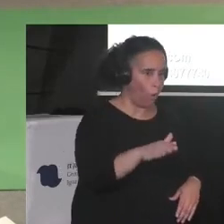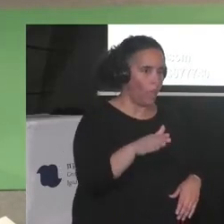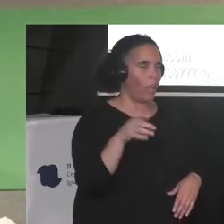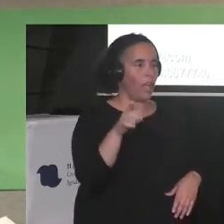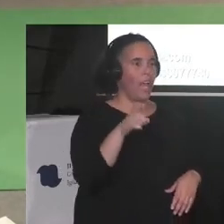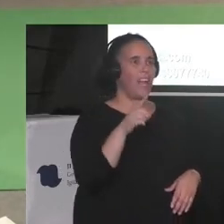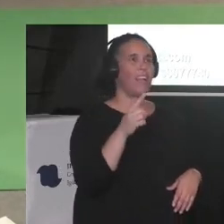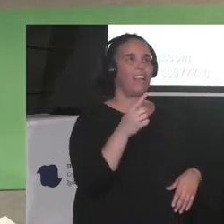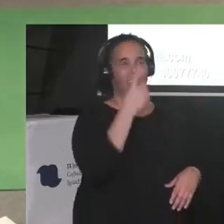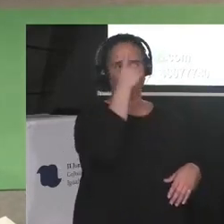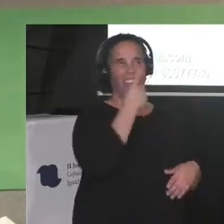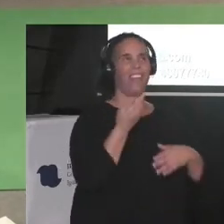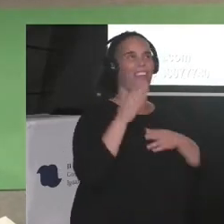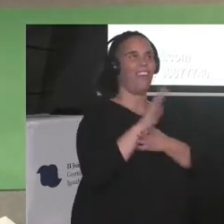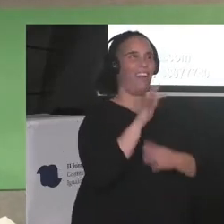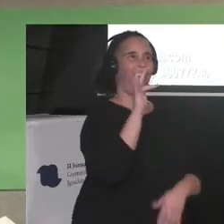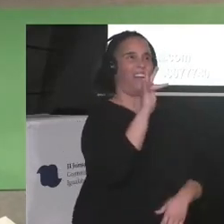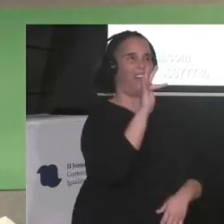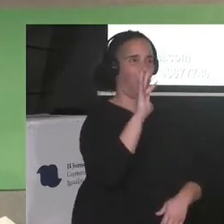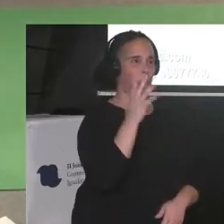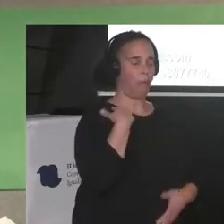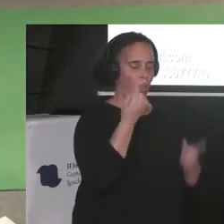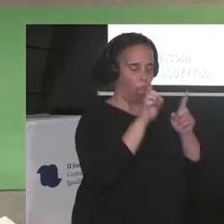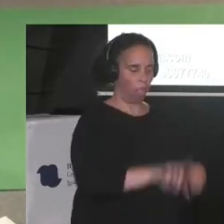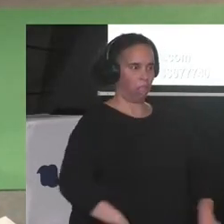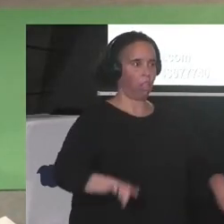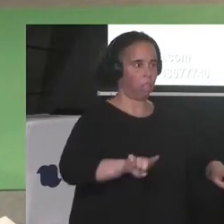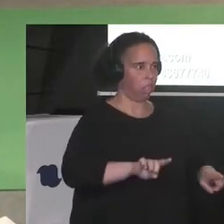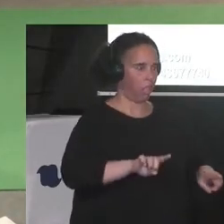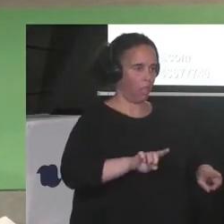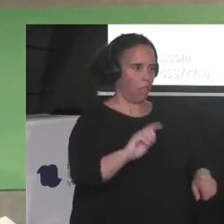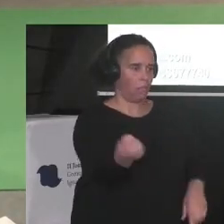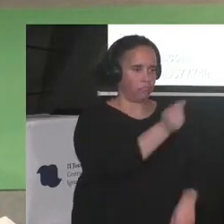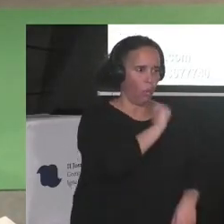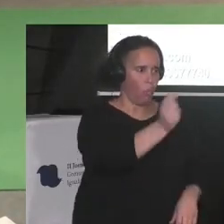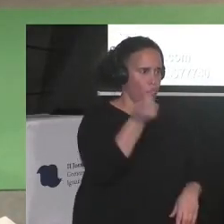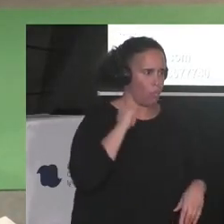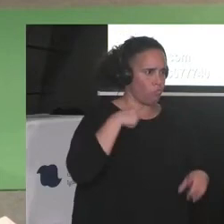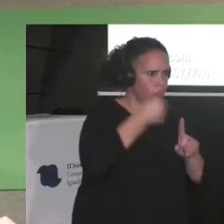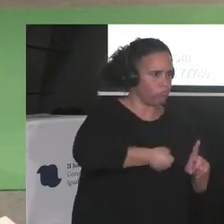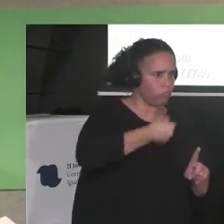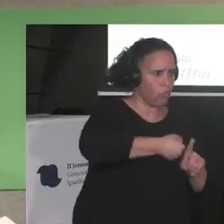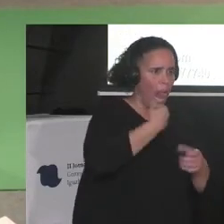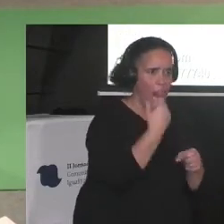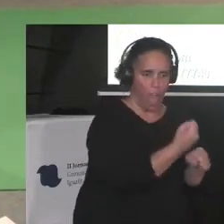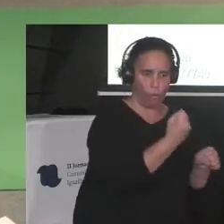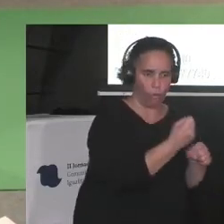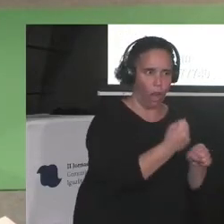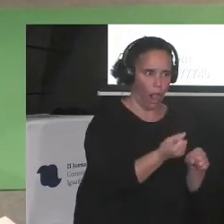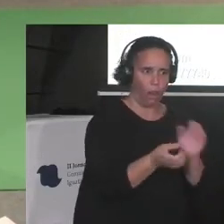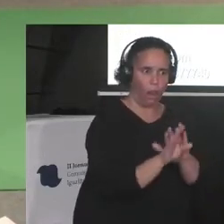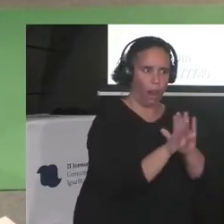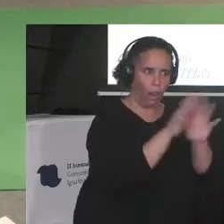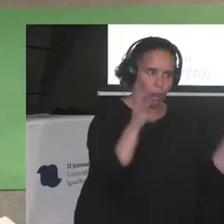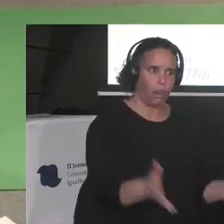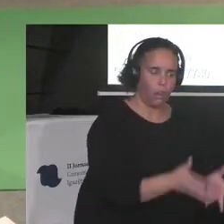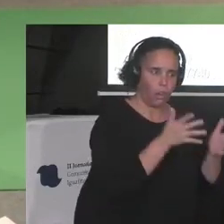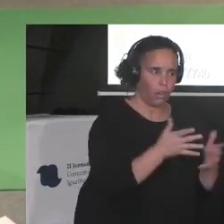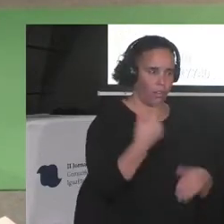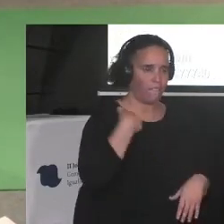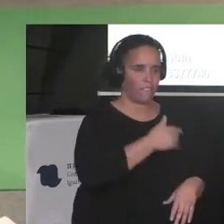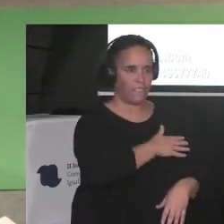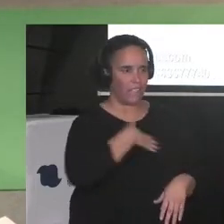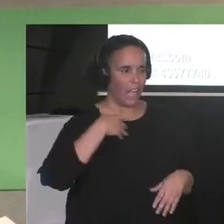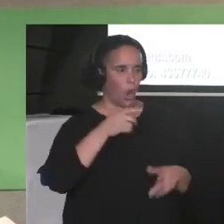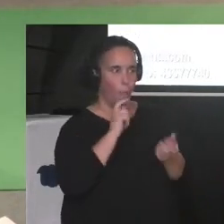terribles como la explotación laboral. Tengo ganas a veces de volver a ser una periodista gonzo y entrar de